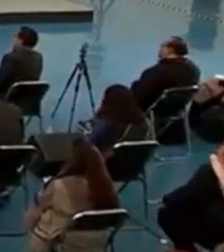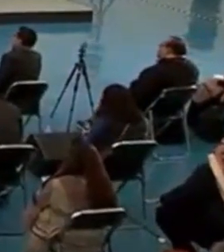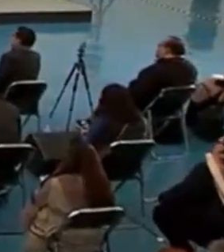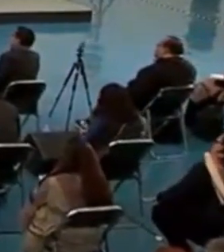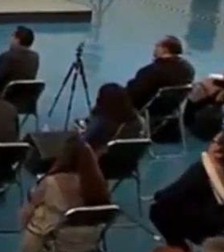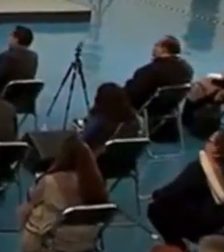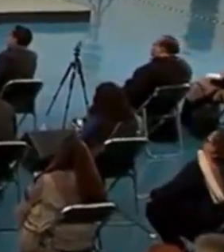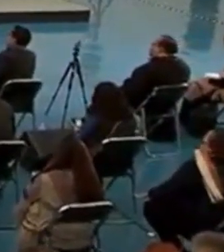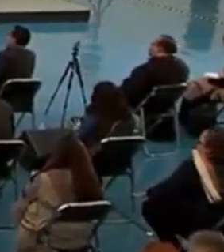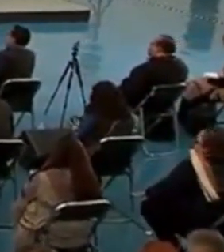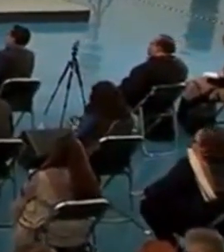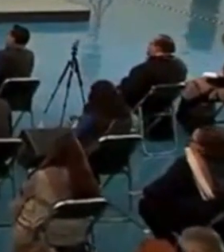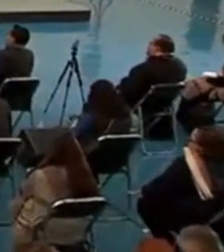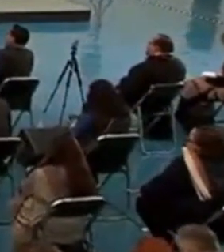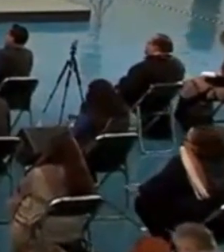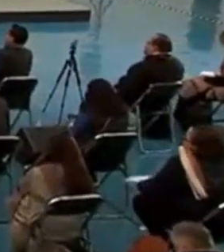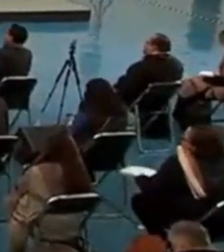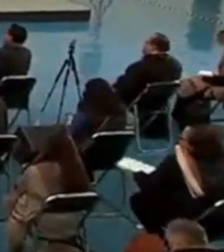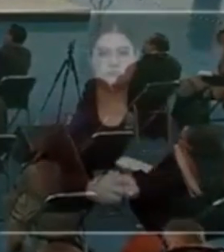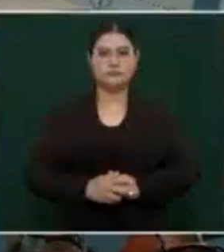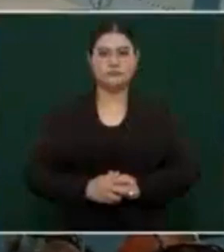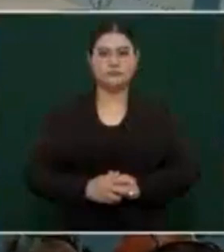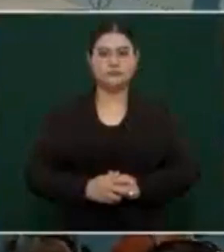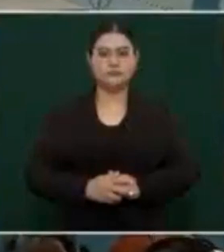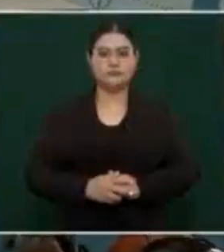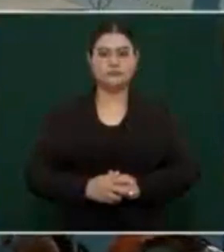y lo encarcelaron.